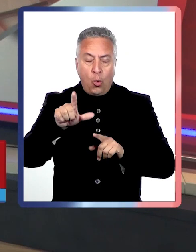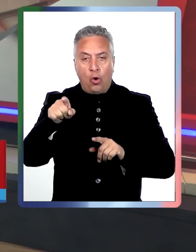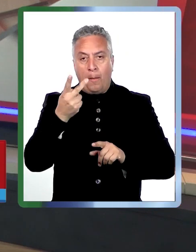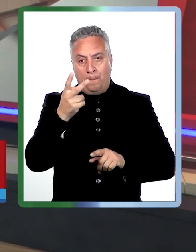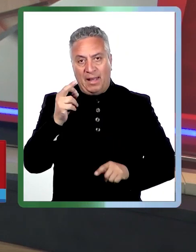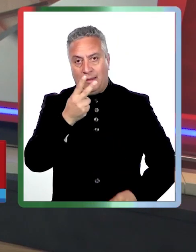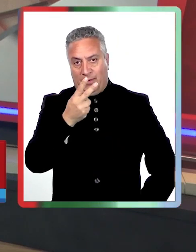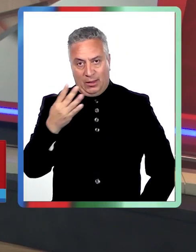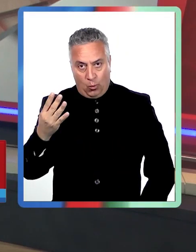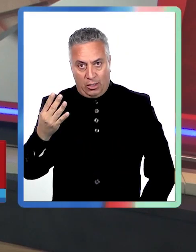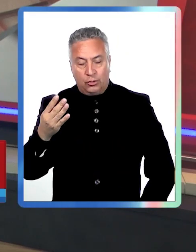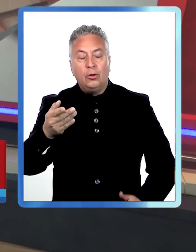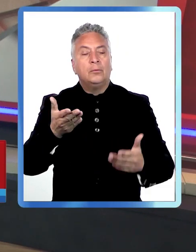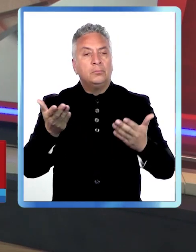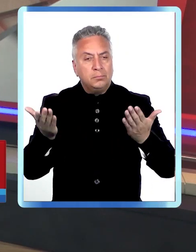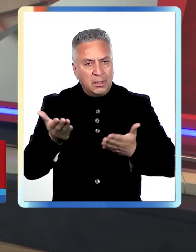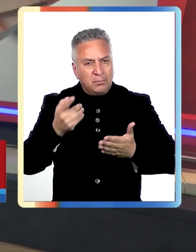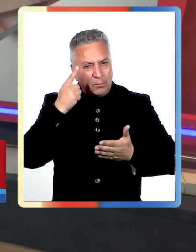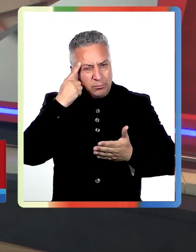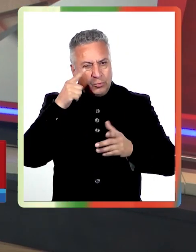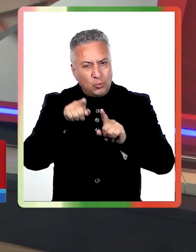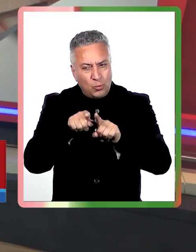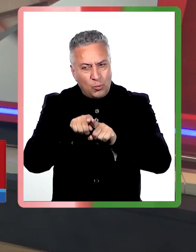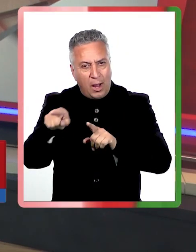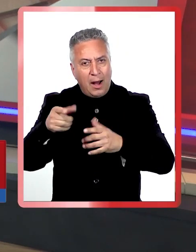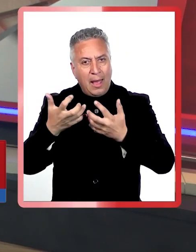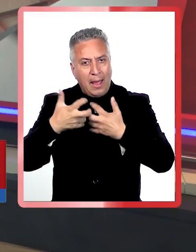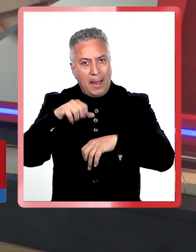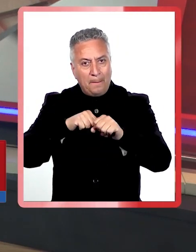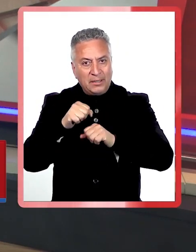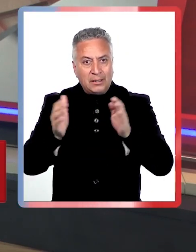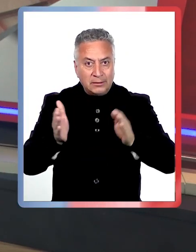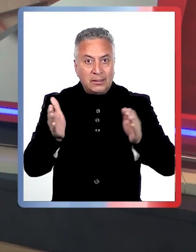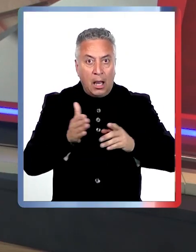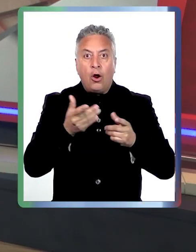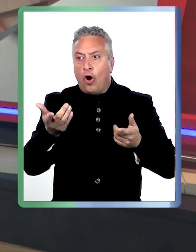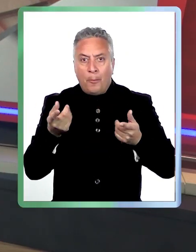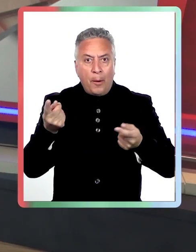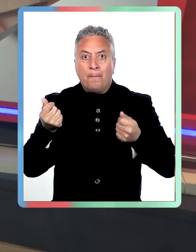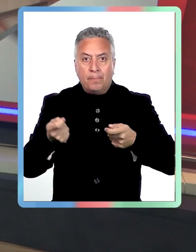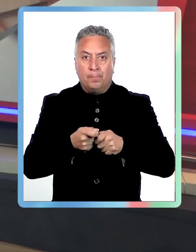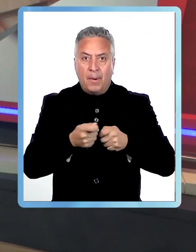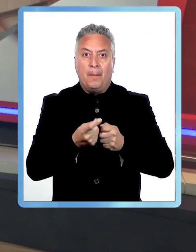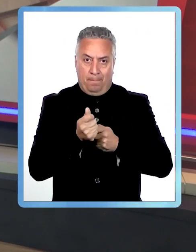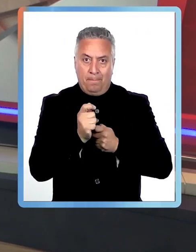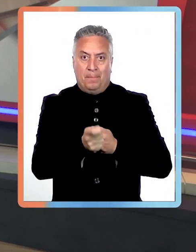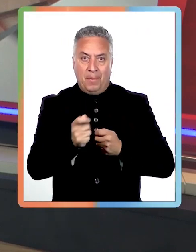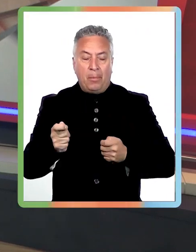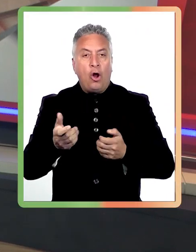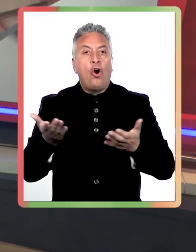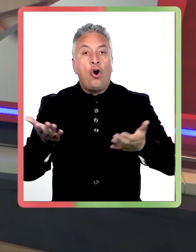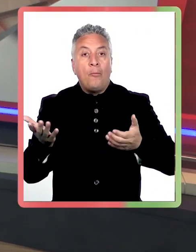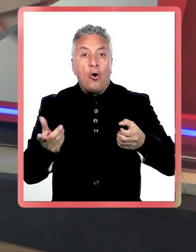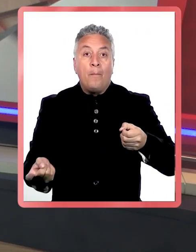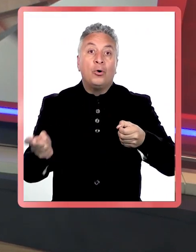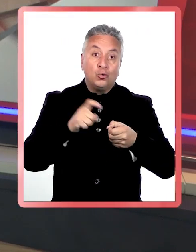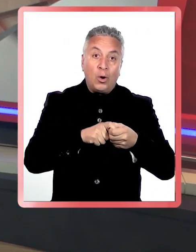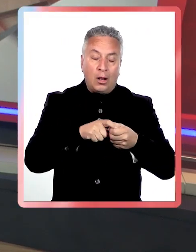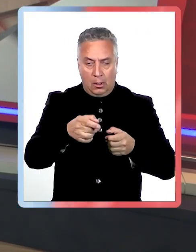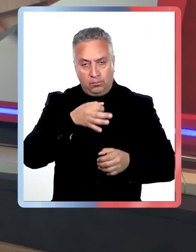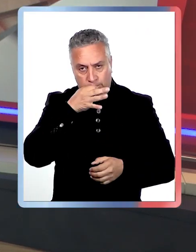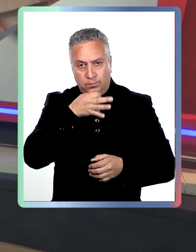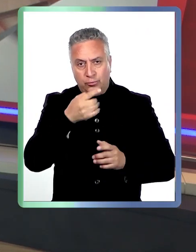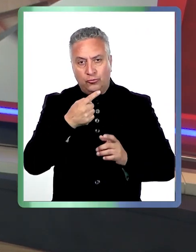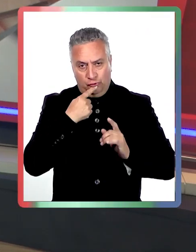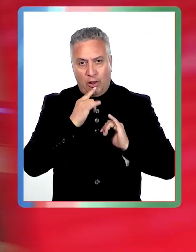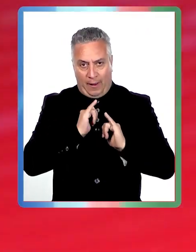impulsando una serie de medidas para que las pequeñas y medianas empresas puedan costear este proceso. Como pueden postular, se lo contamos en